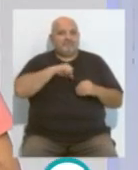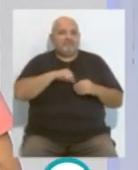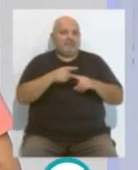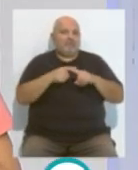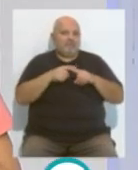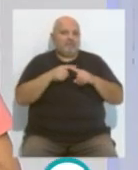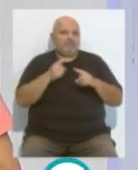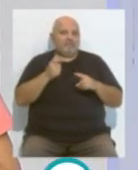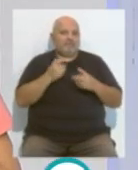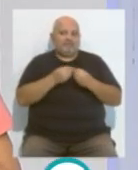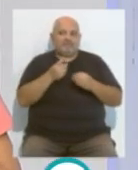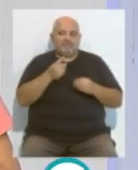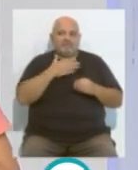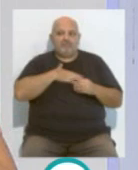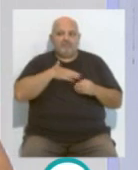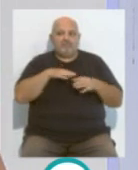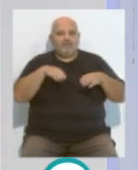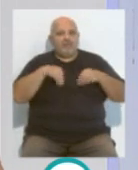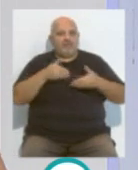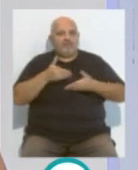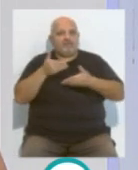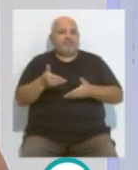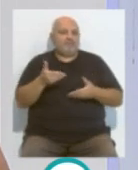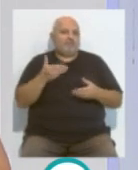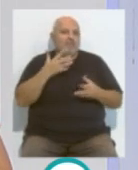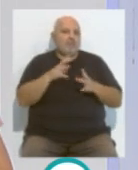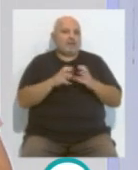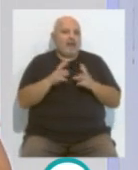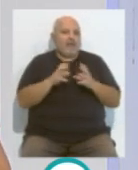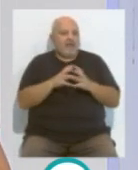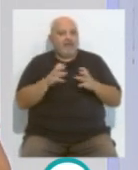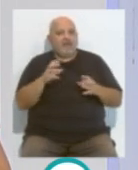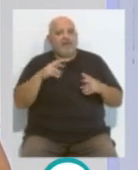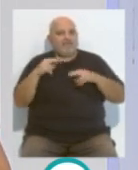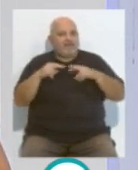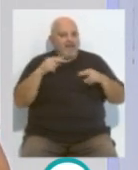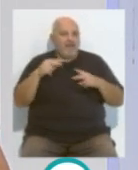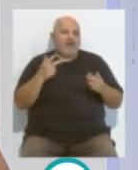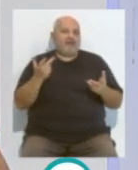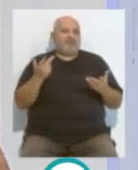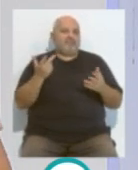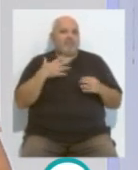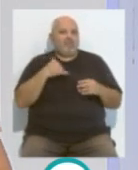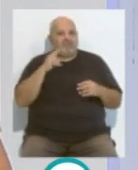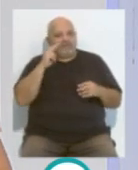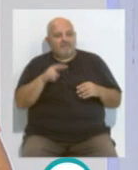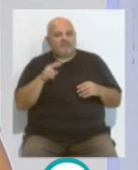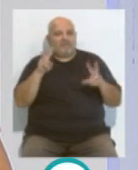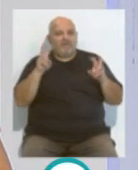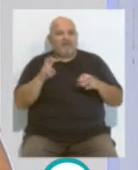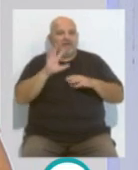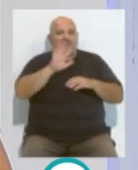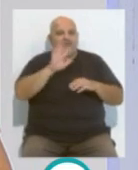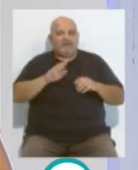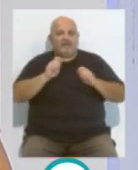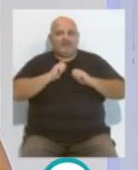compartir este rato contigo. Un placer aceptar la invitación y nada, con muchas ganas de hablar y de poder ver un poco las